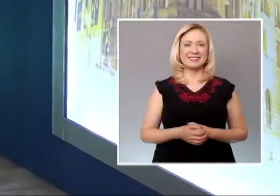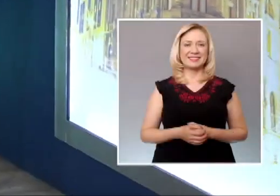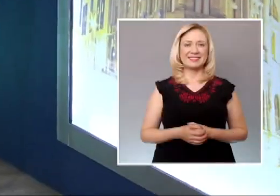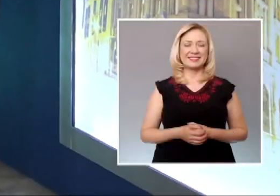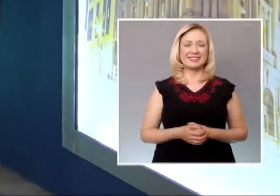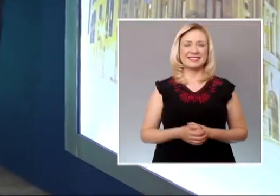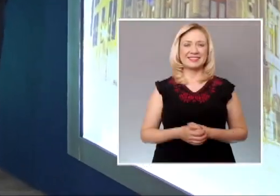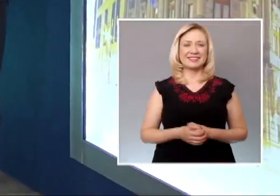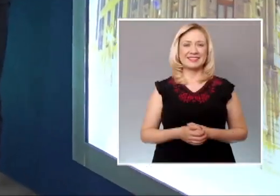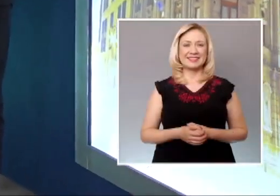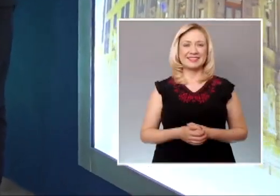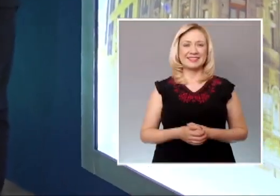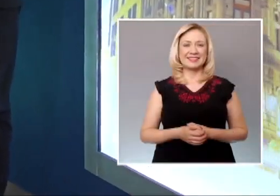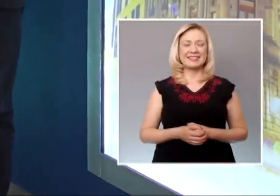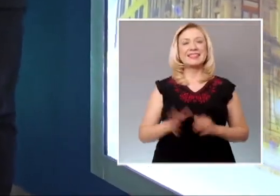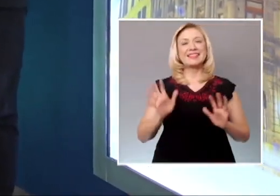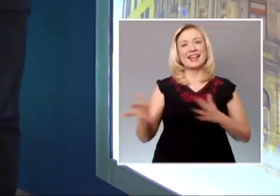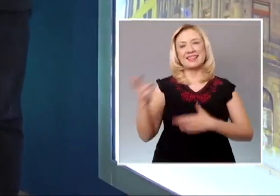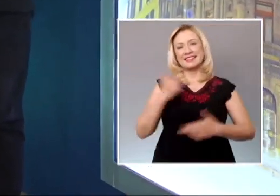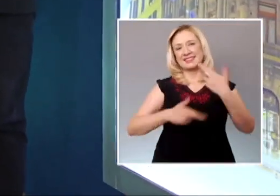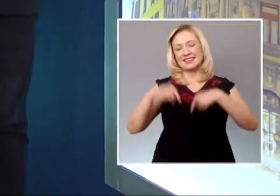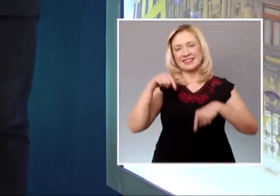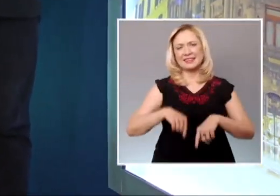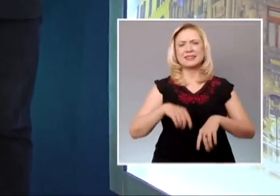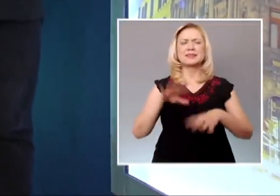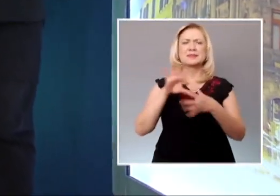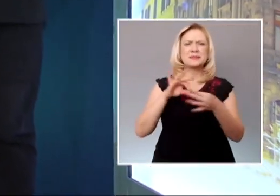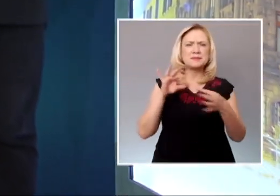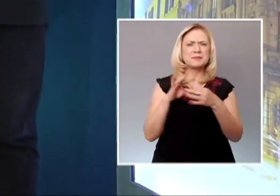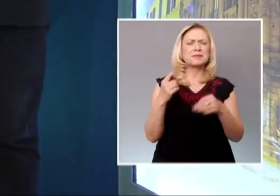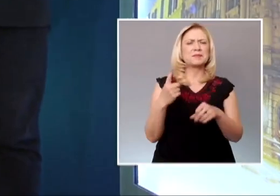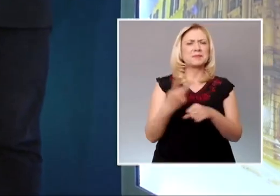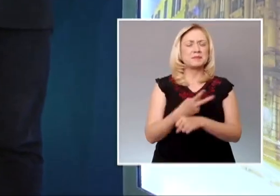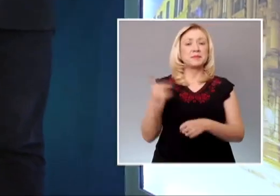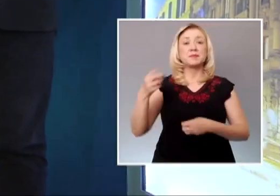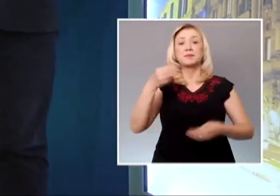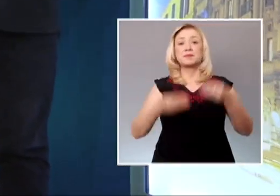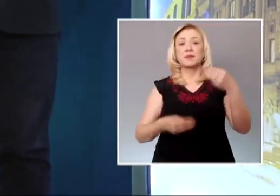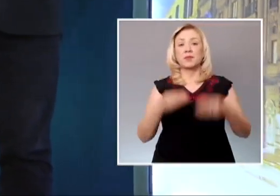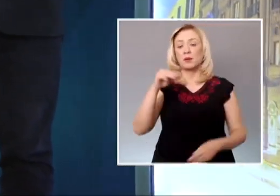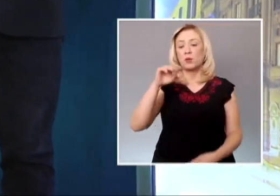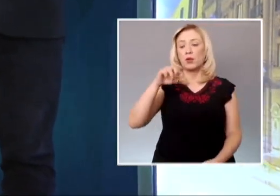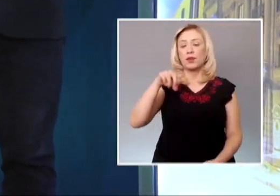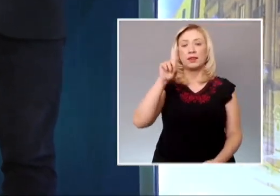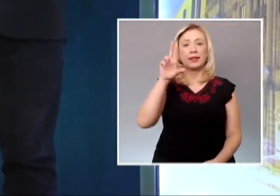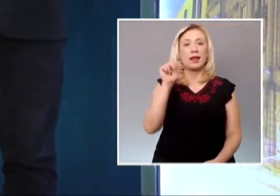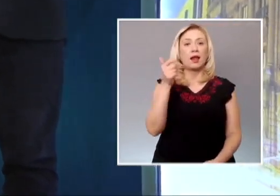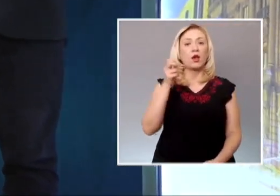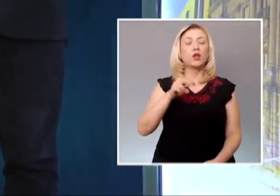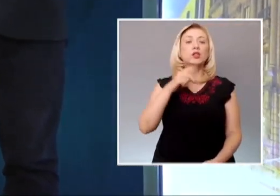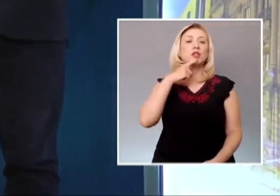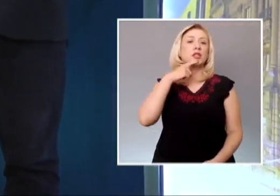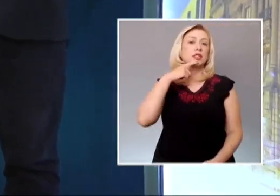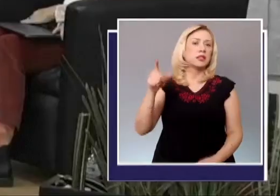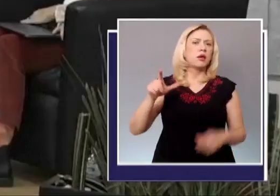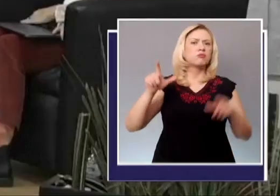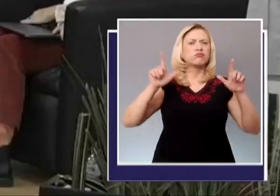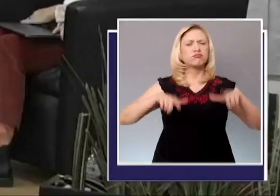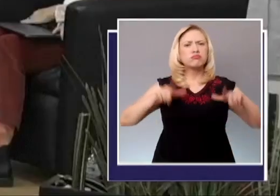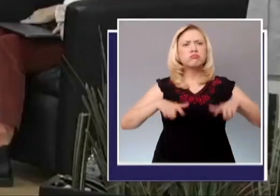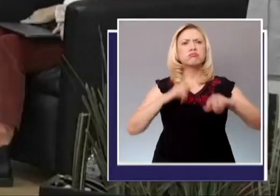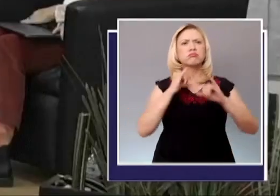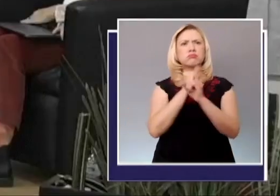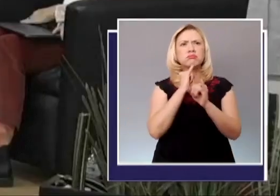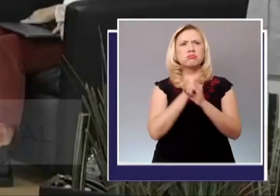Estamos de regreso con más información. El magistrado Reyes Rodríguez Mondragón aseguró que las plataformas digitales se han convertido en el